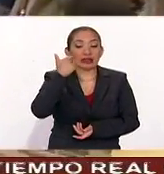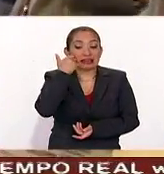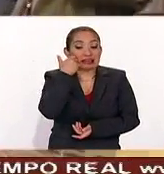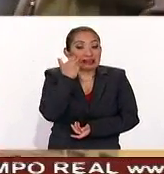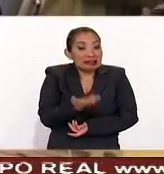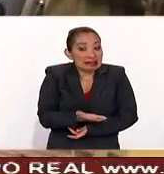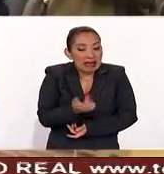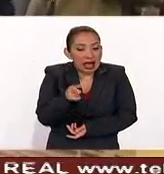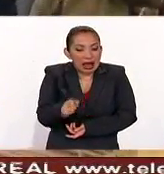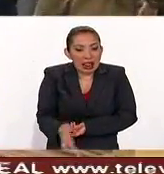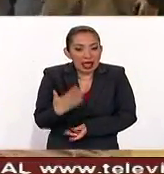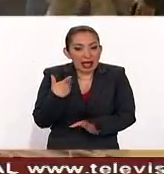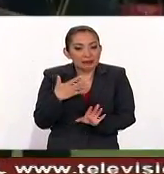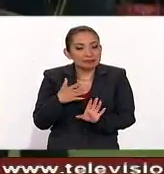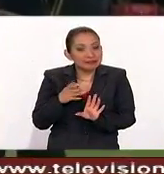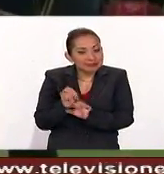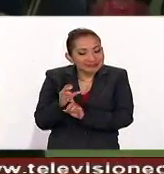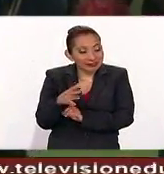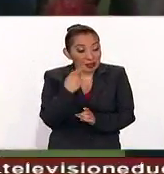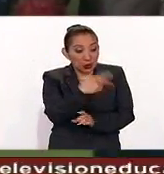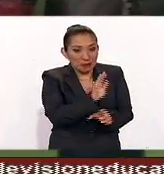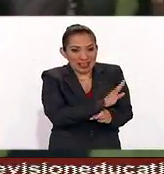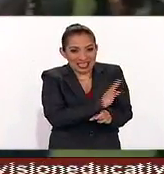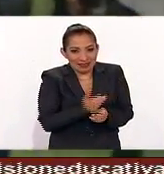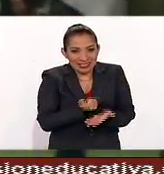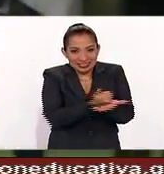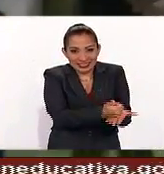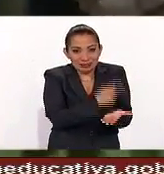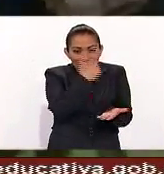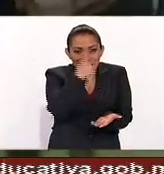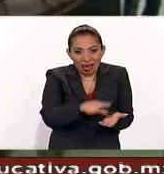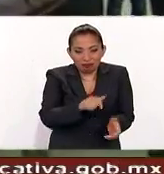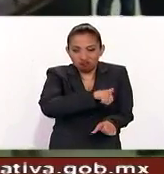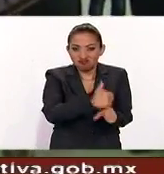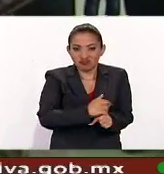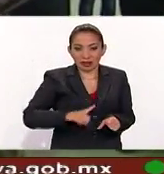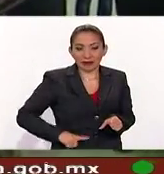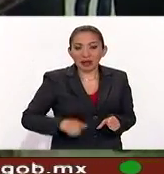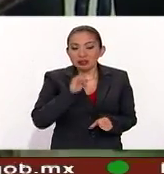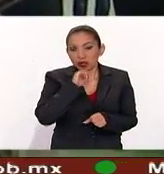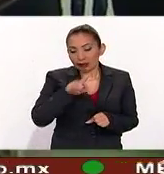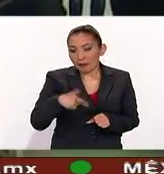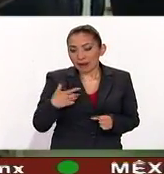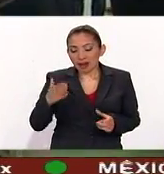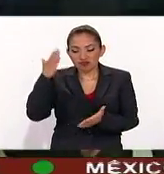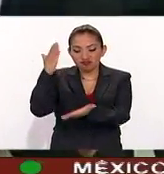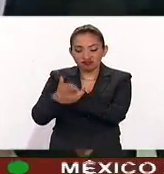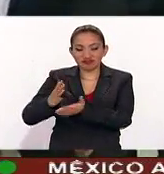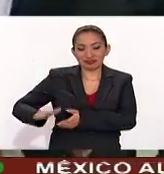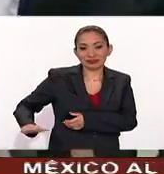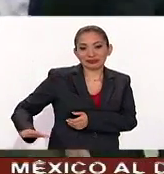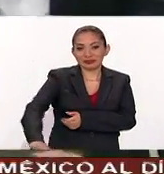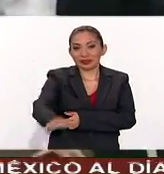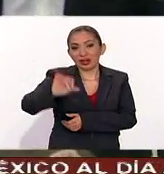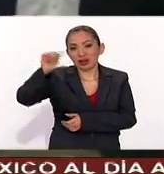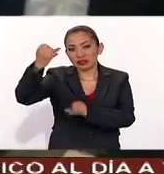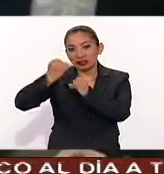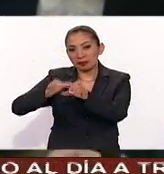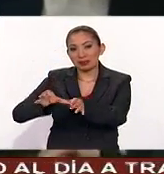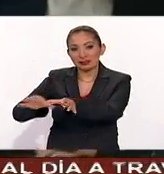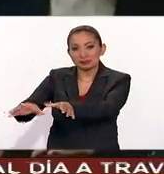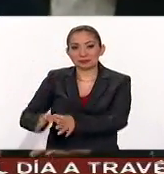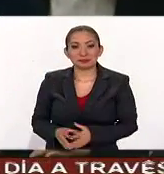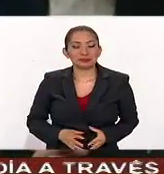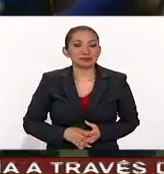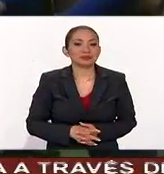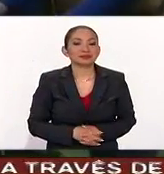que incidan no sólo a favor suyo en la formación de gobierno, sino para cerrarle el paso a los independentistas.